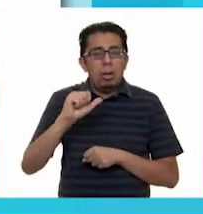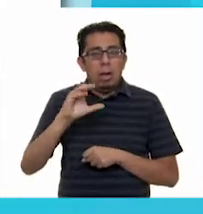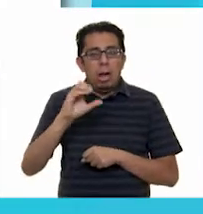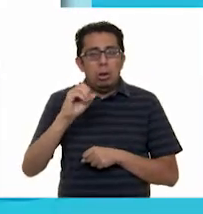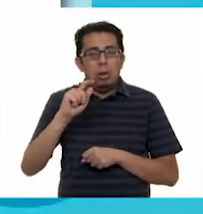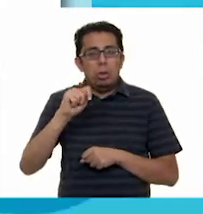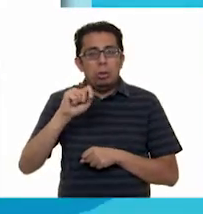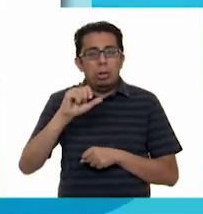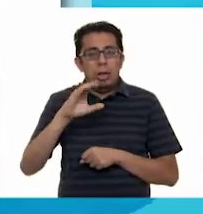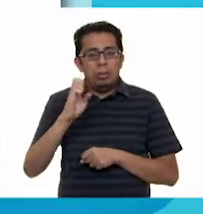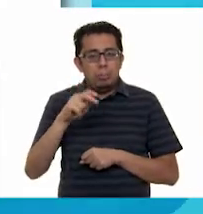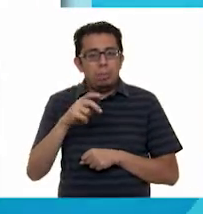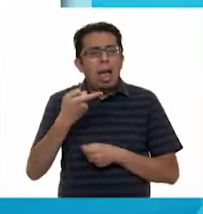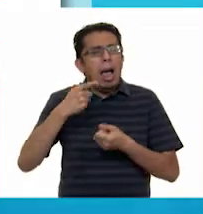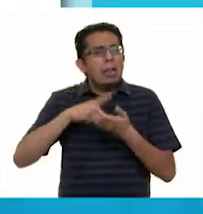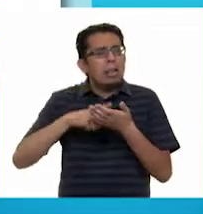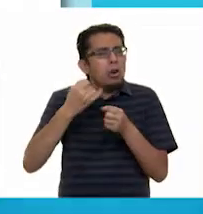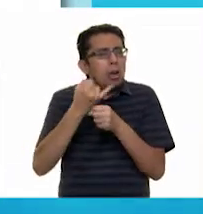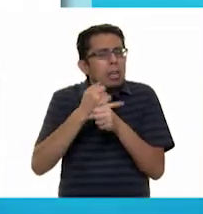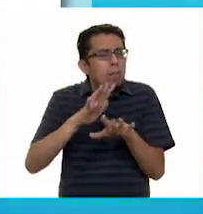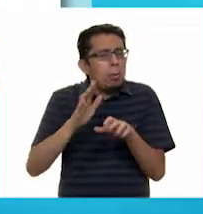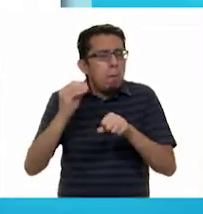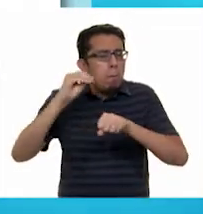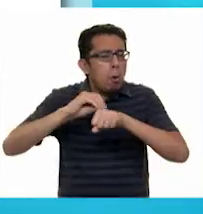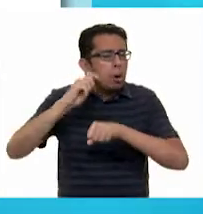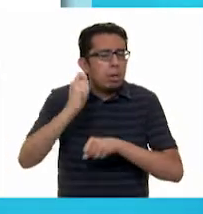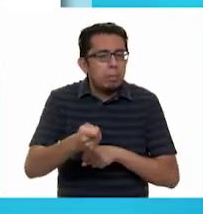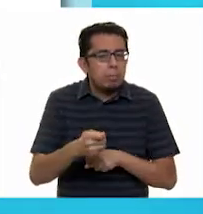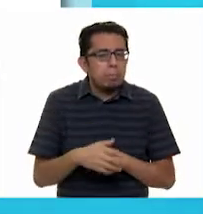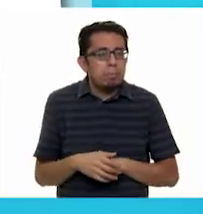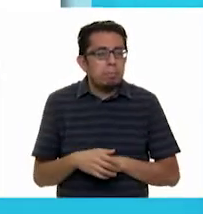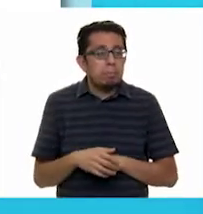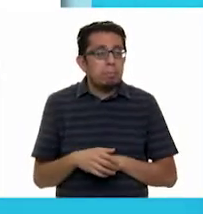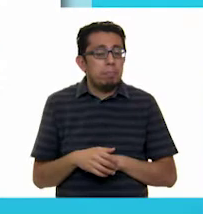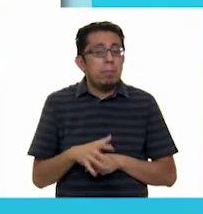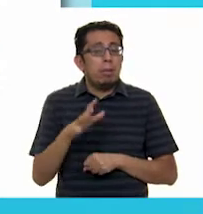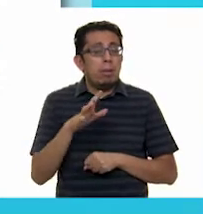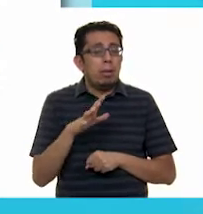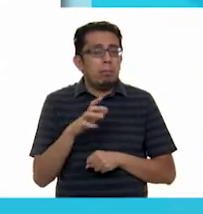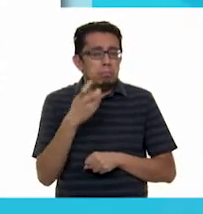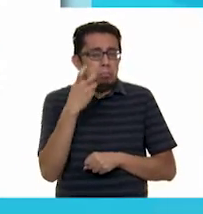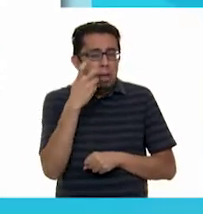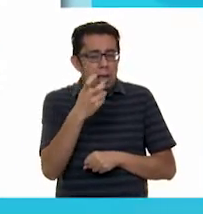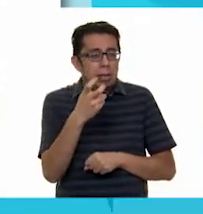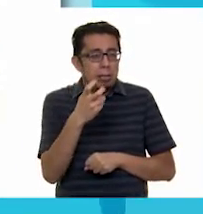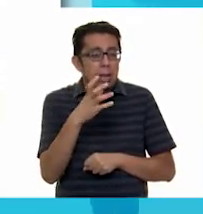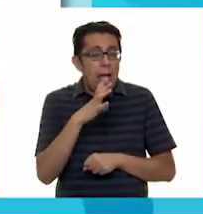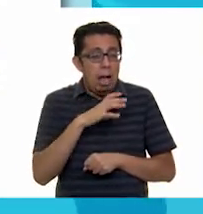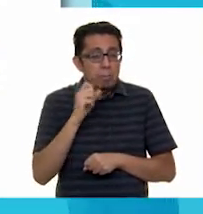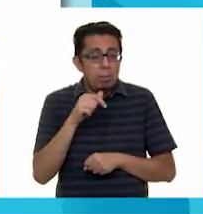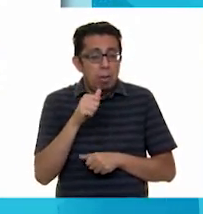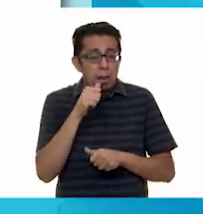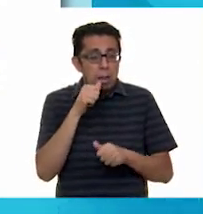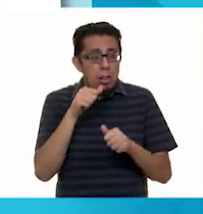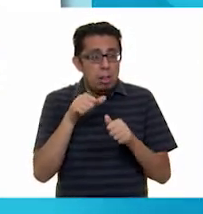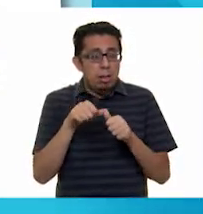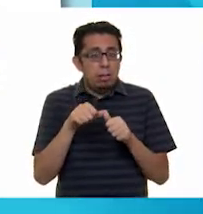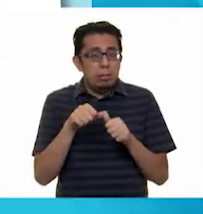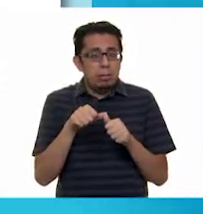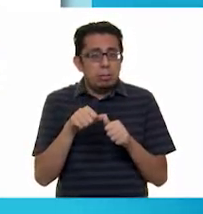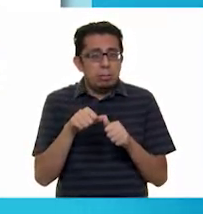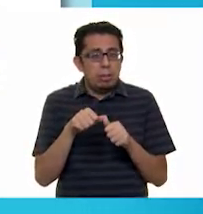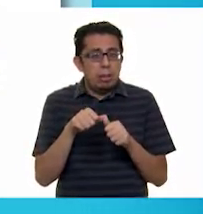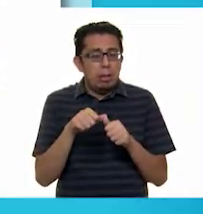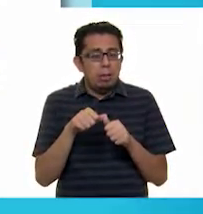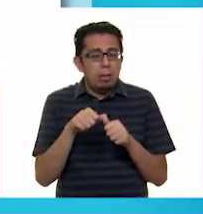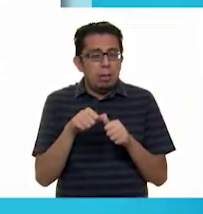tipo de información hay en ellas? Hay otras partes en este tipo de letra, en el resto de la obra